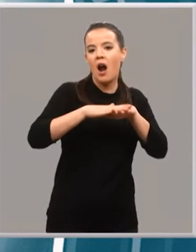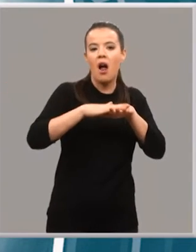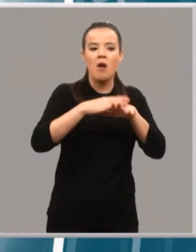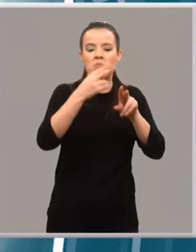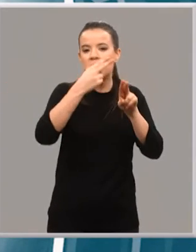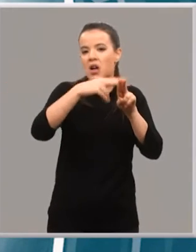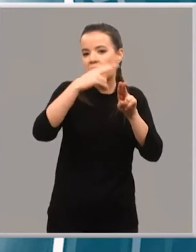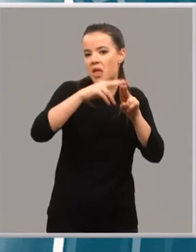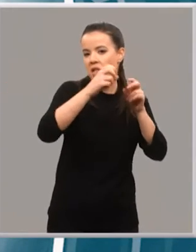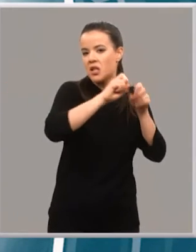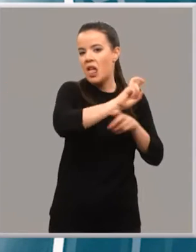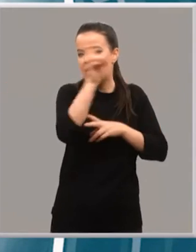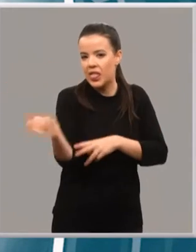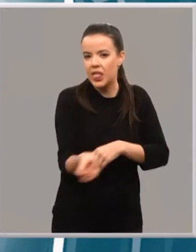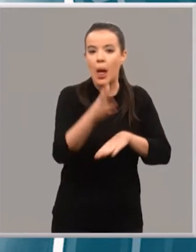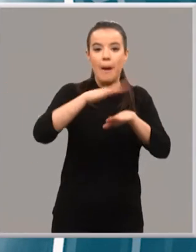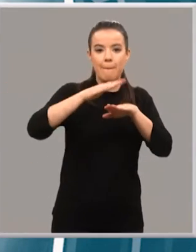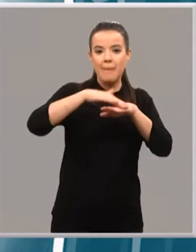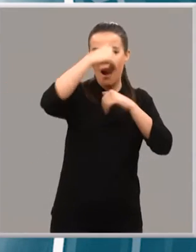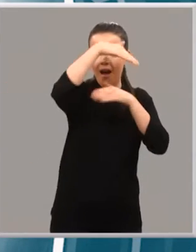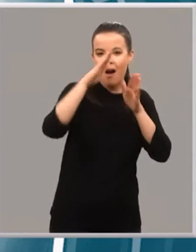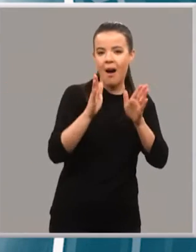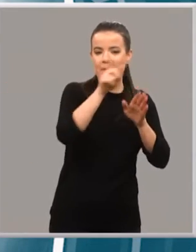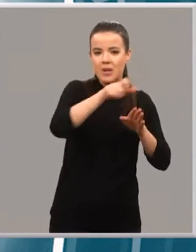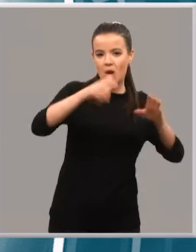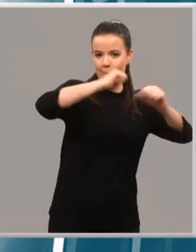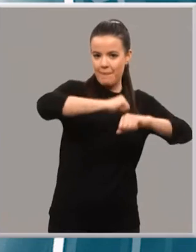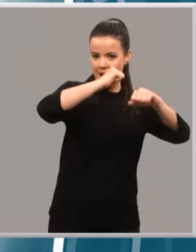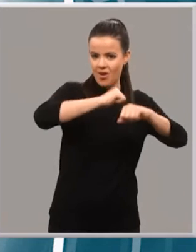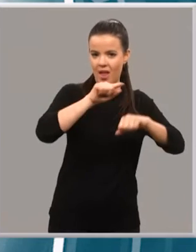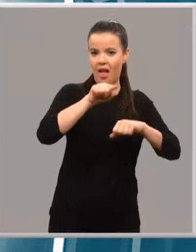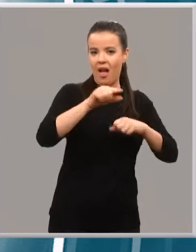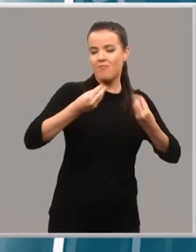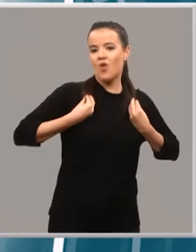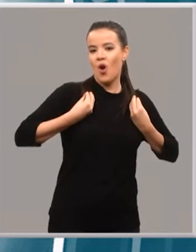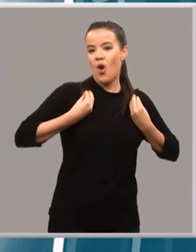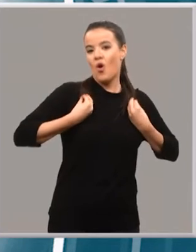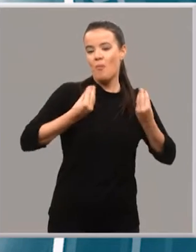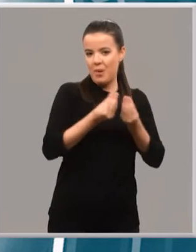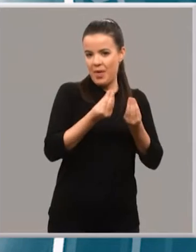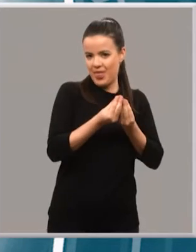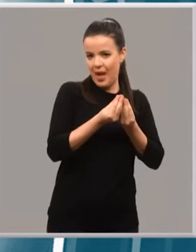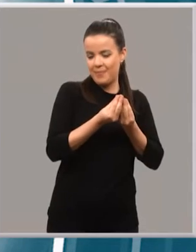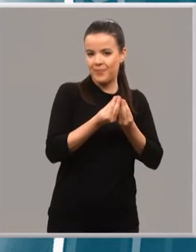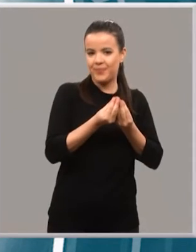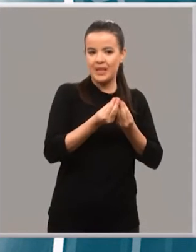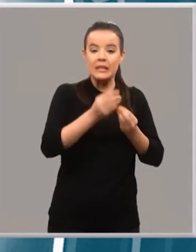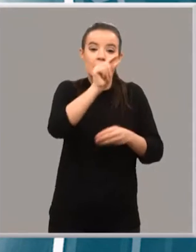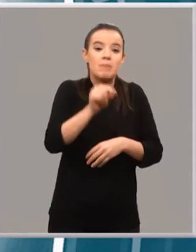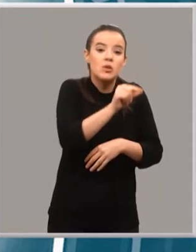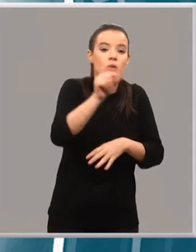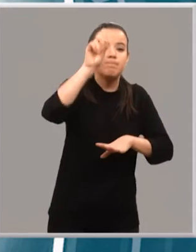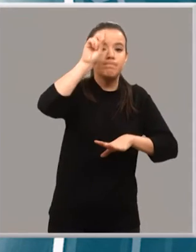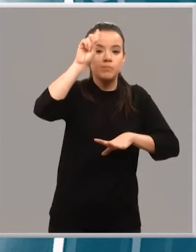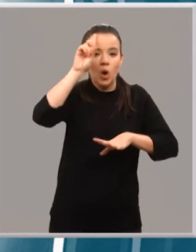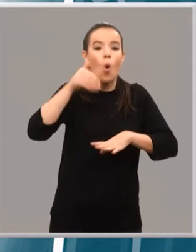tercera edad con el fin de que el complejo se convierta en un centro de convivencia. Aunque no se habla ni de presupuesto ni de plazo